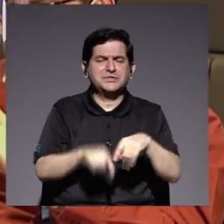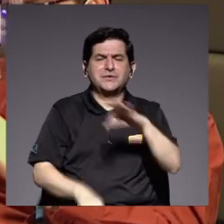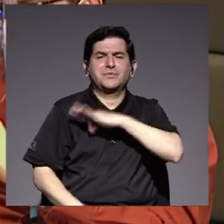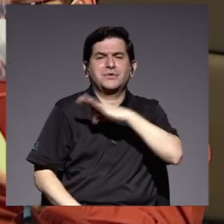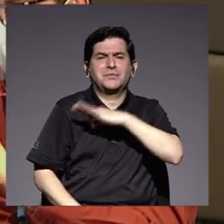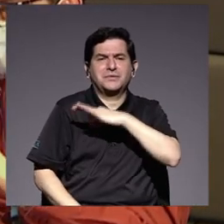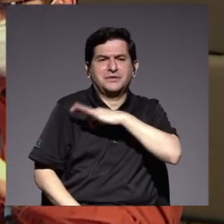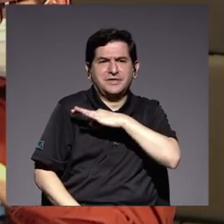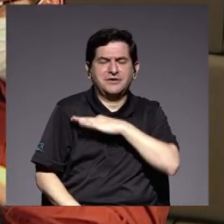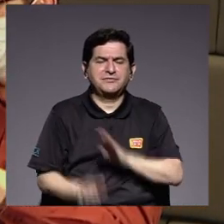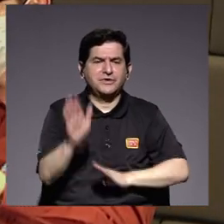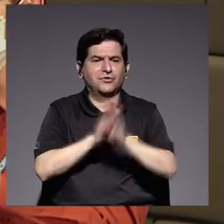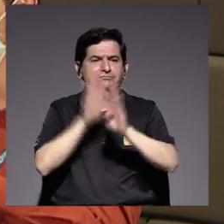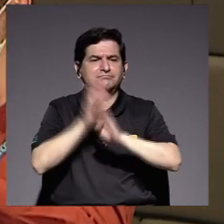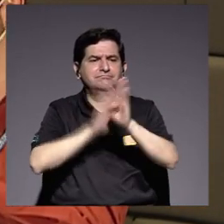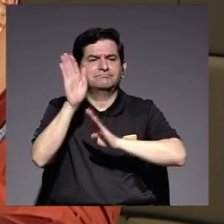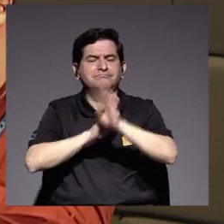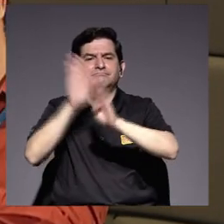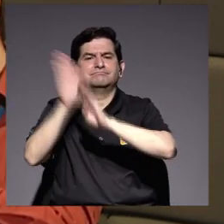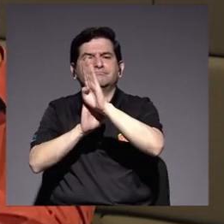para su desarrollo